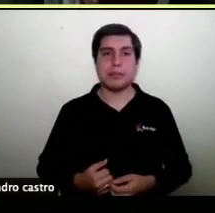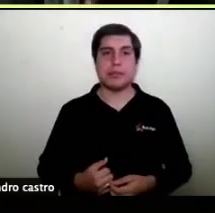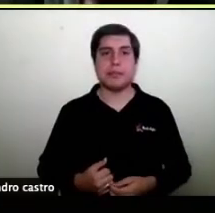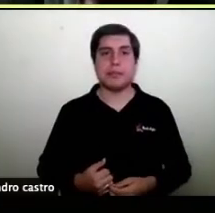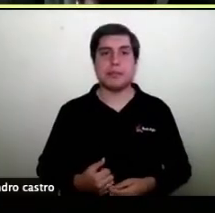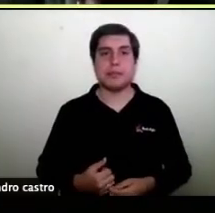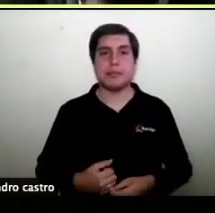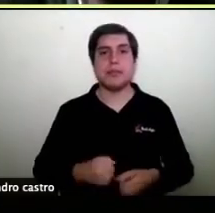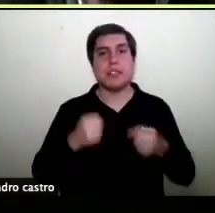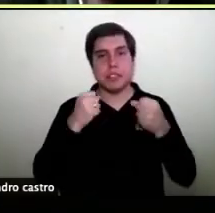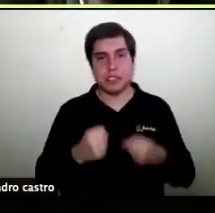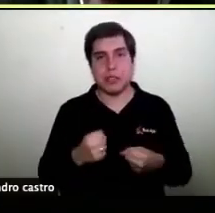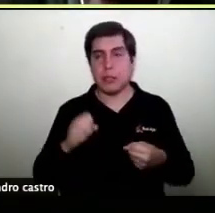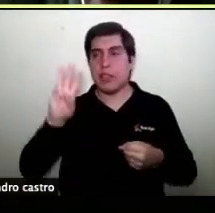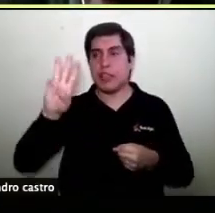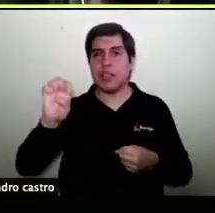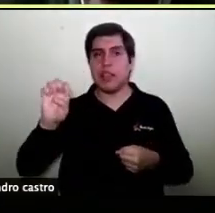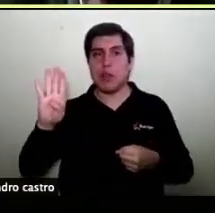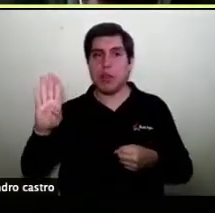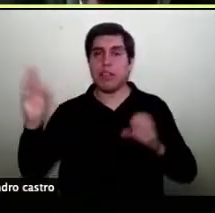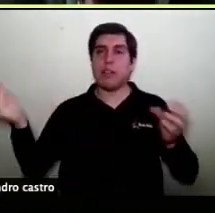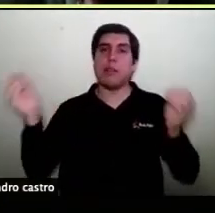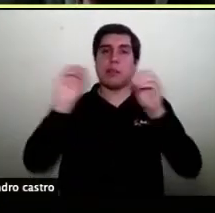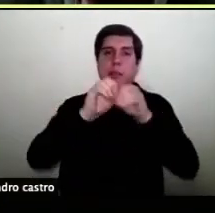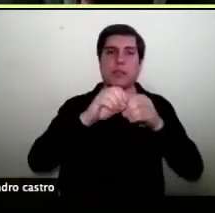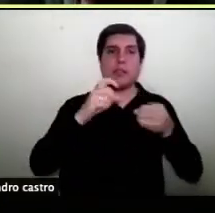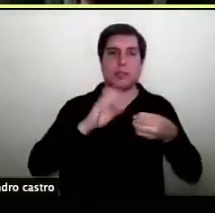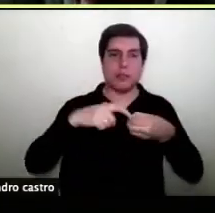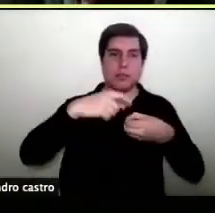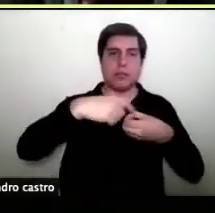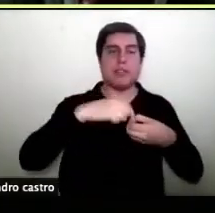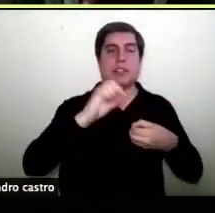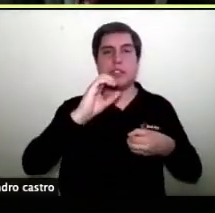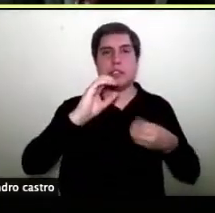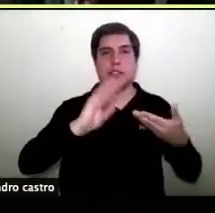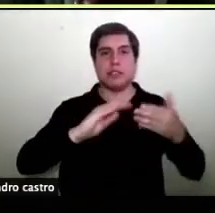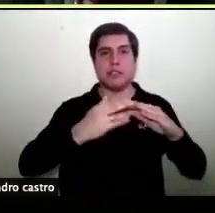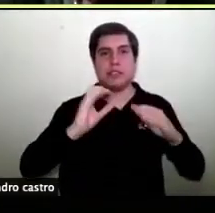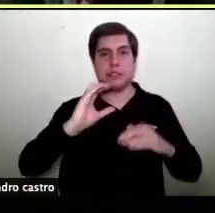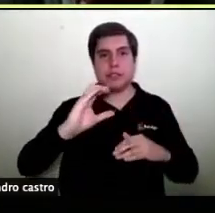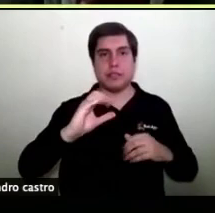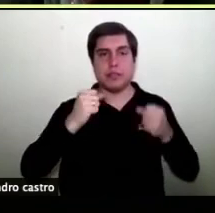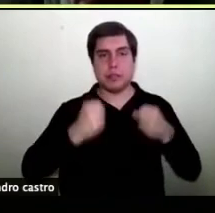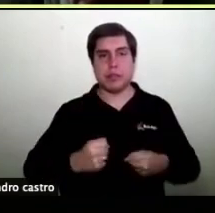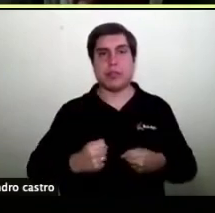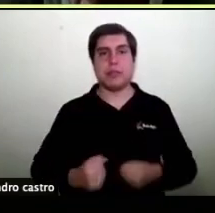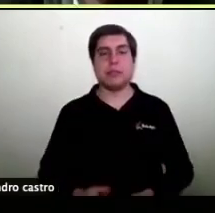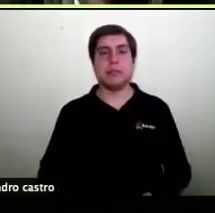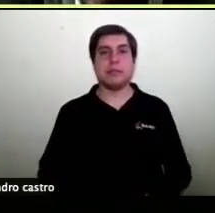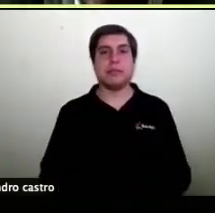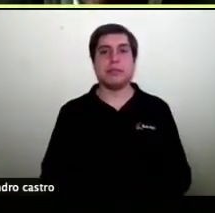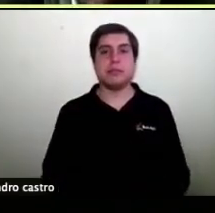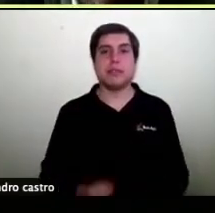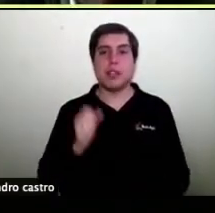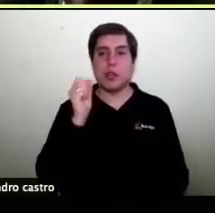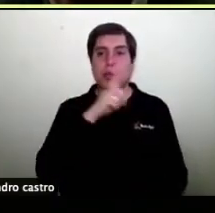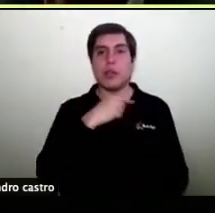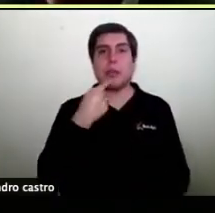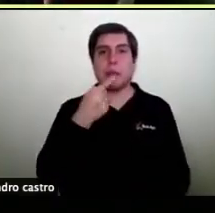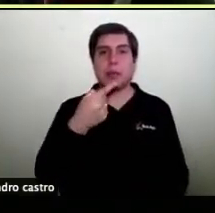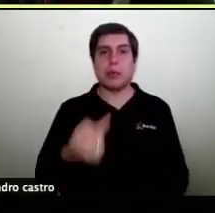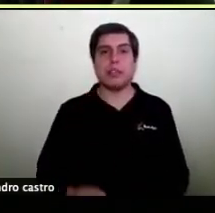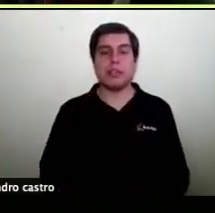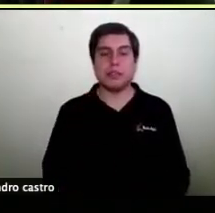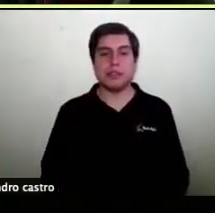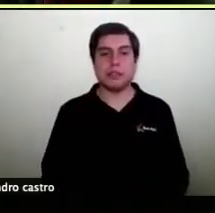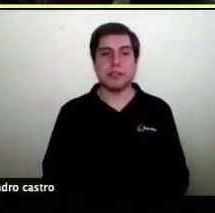respuesta se puede integrar se puede integrar directamente el tema oye entra la última pregunta porque estamos más o